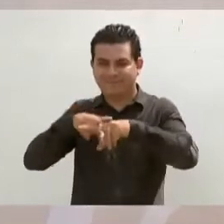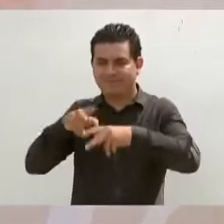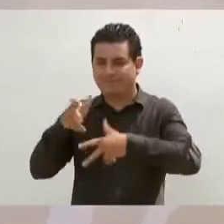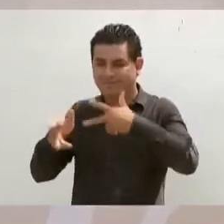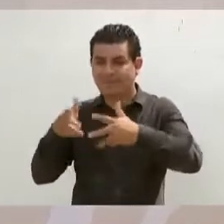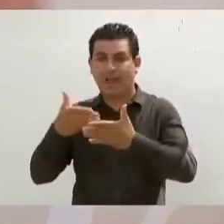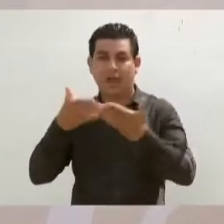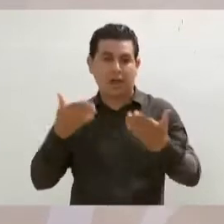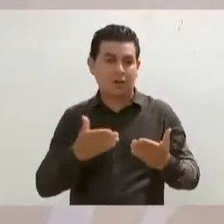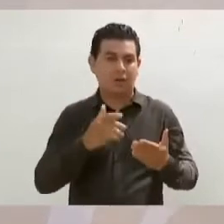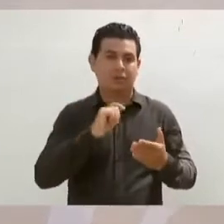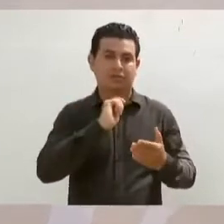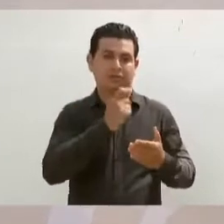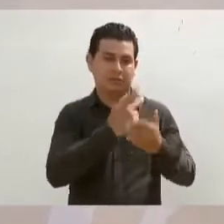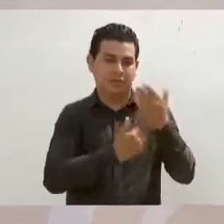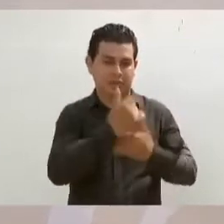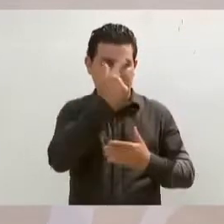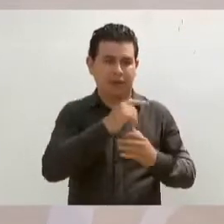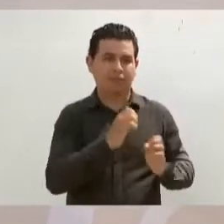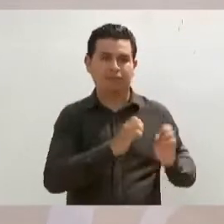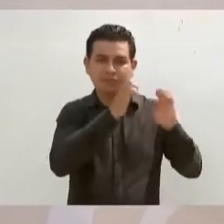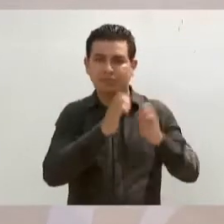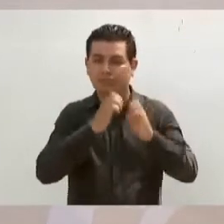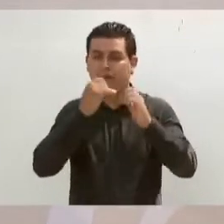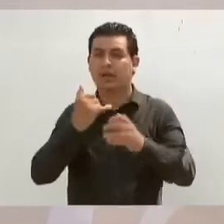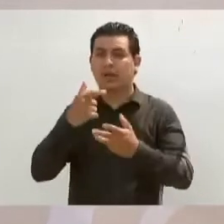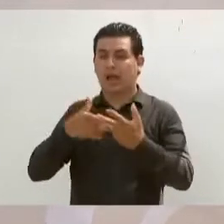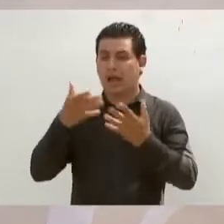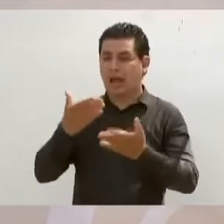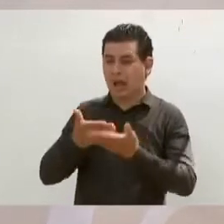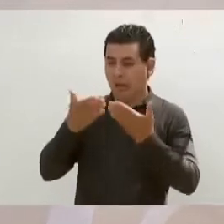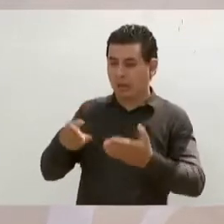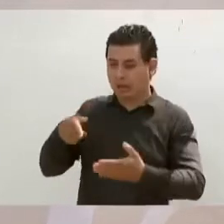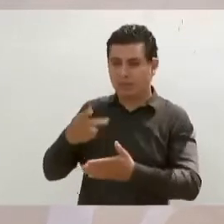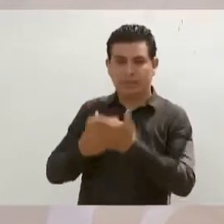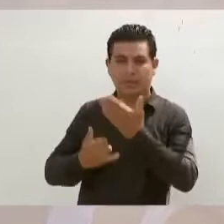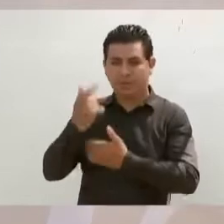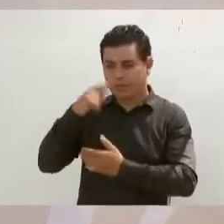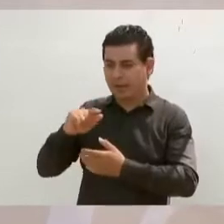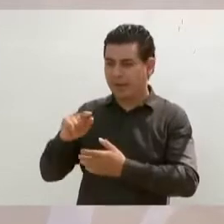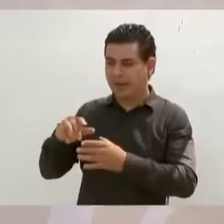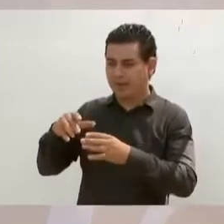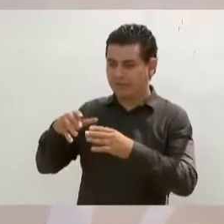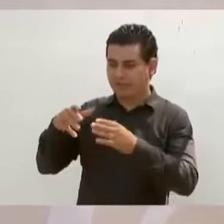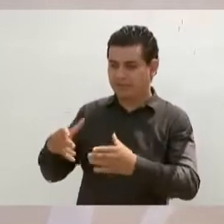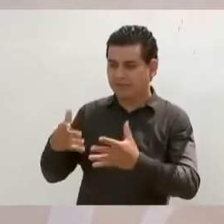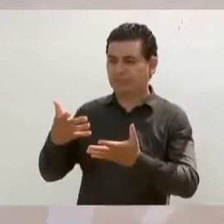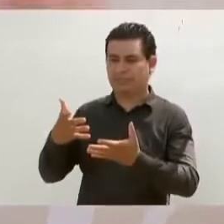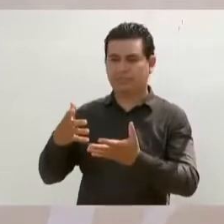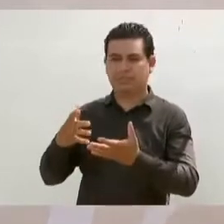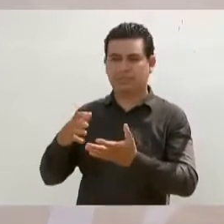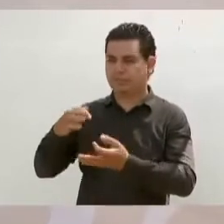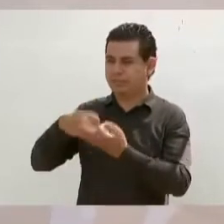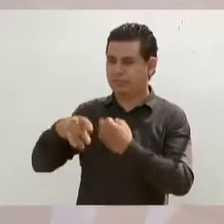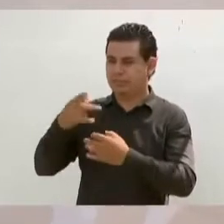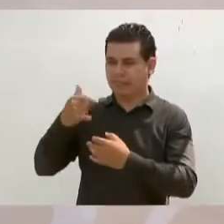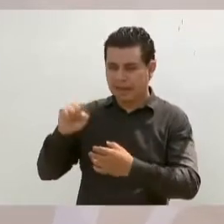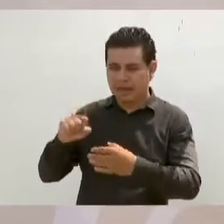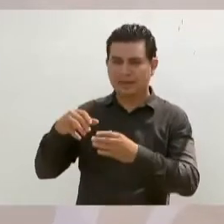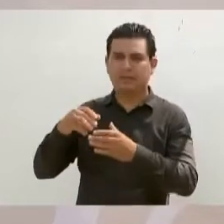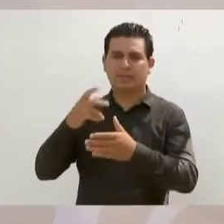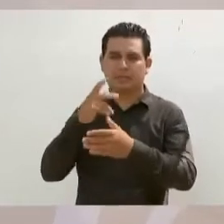esa planta que va a ser de liquefacción en el tema del gas, el proyecto